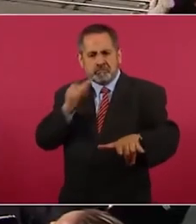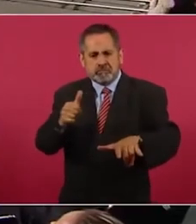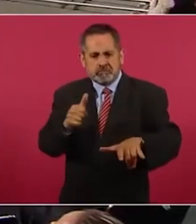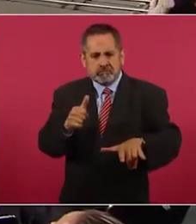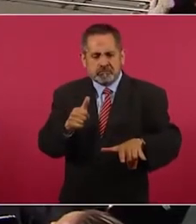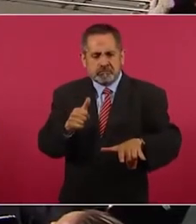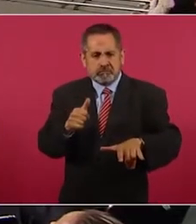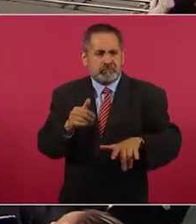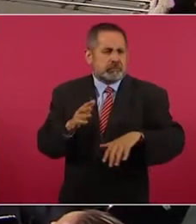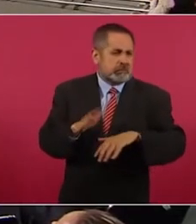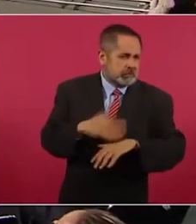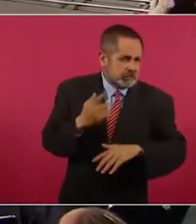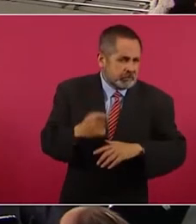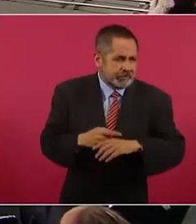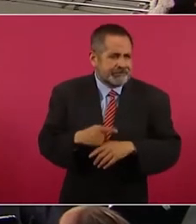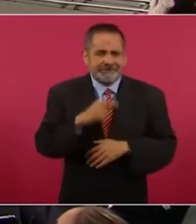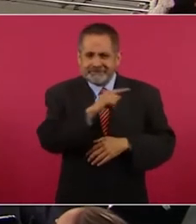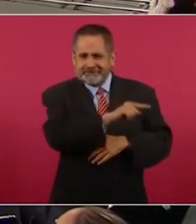Porque